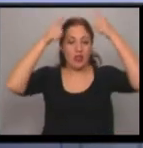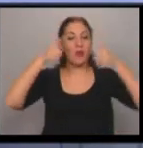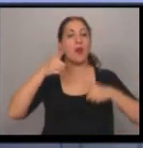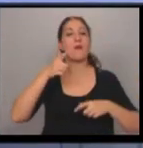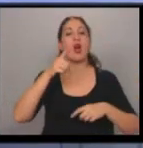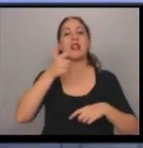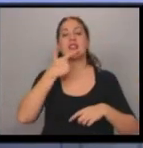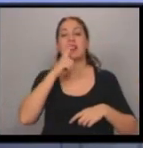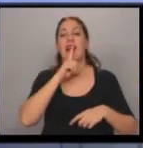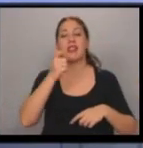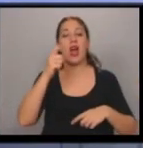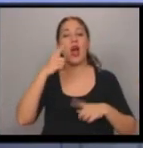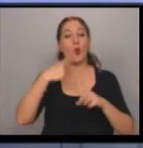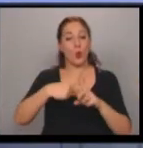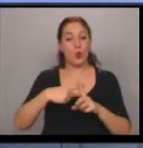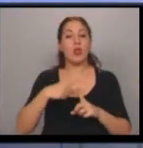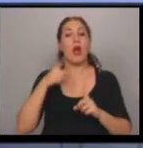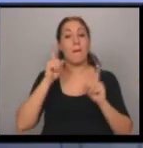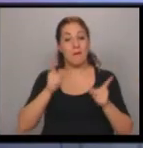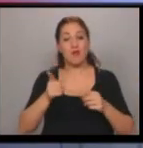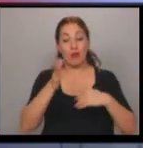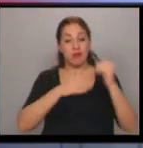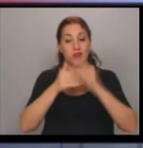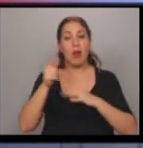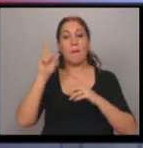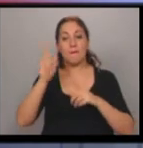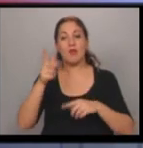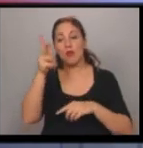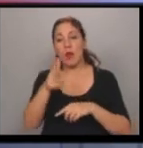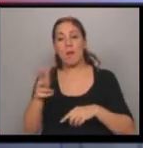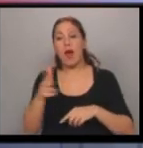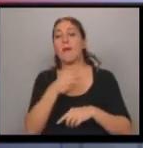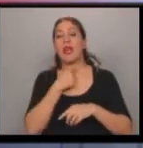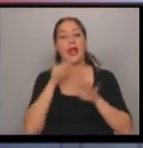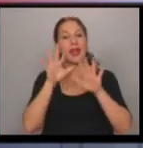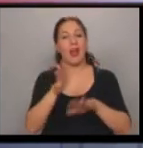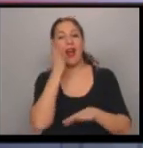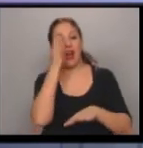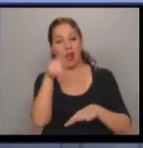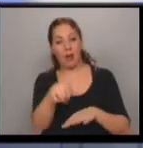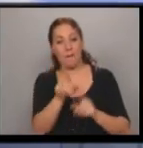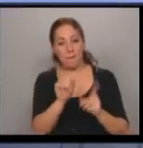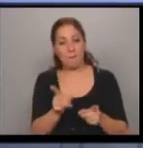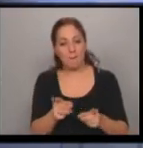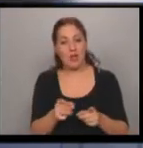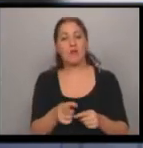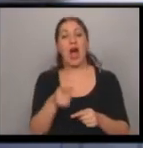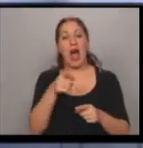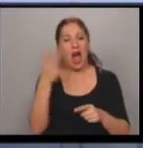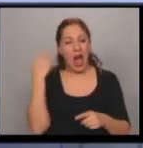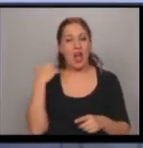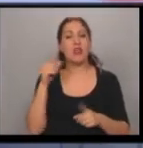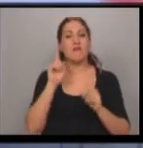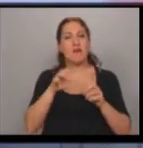reconstruido es el lugar donde el Papa pidió alojarse y también es todo un síntoma y es un signo. El Papa quiere estar en ese lugar que fue fruto de dolor